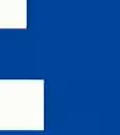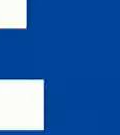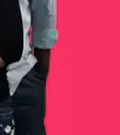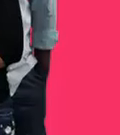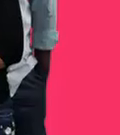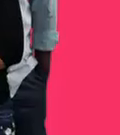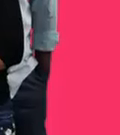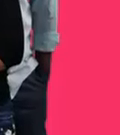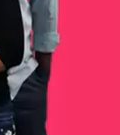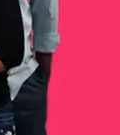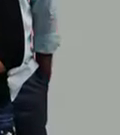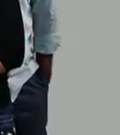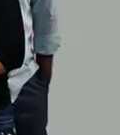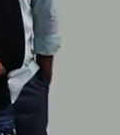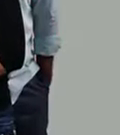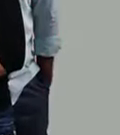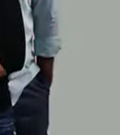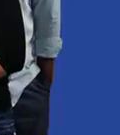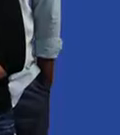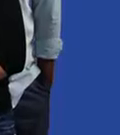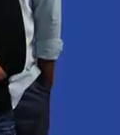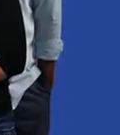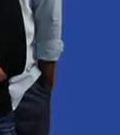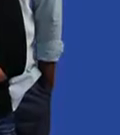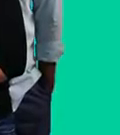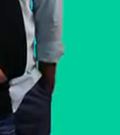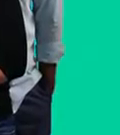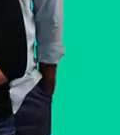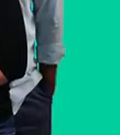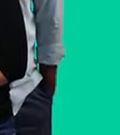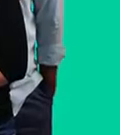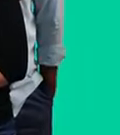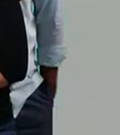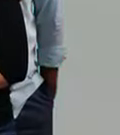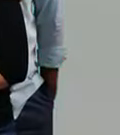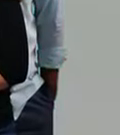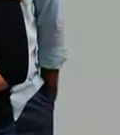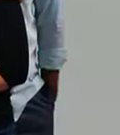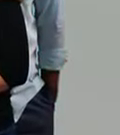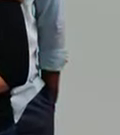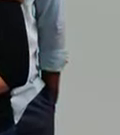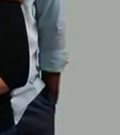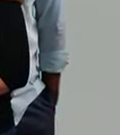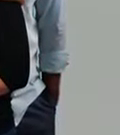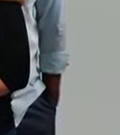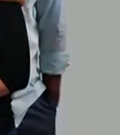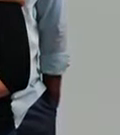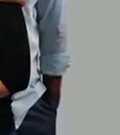¡Francamente! Desde este lunes 7 de septiembre a las 5 de la tarde.